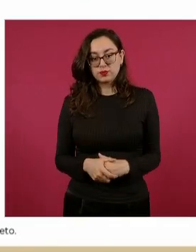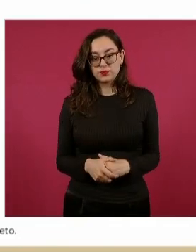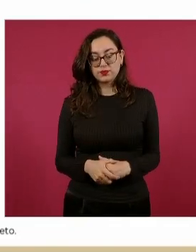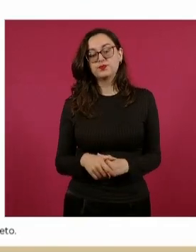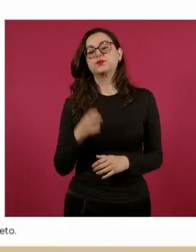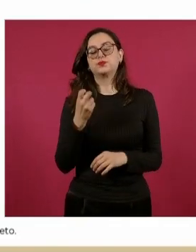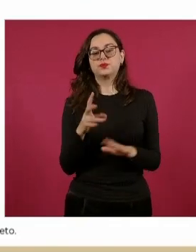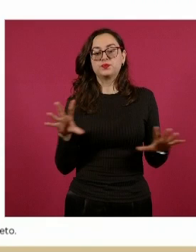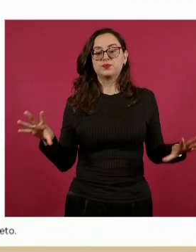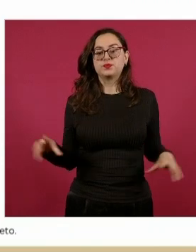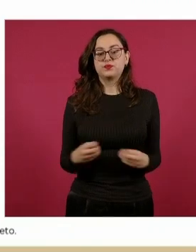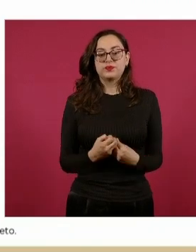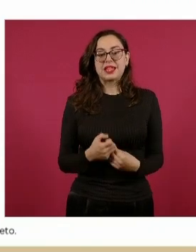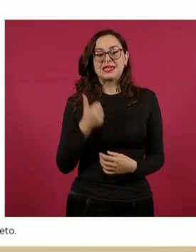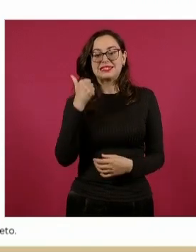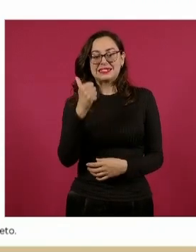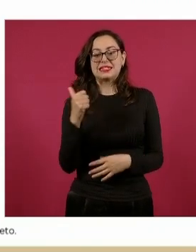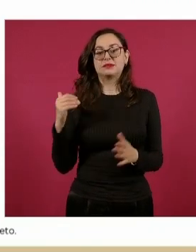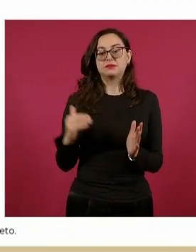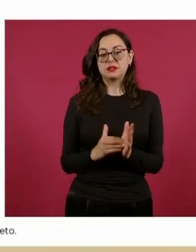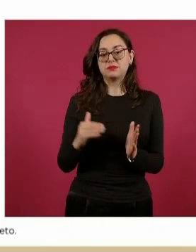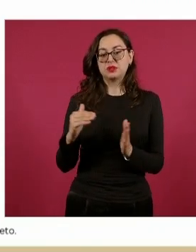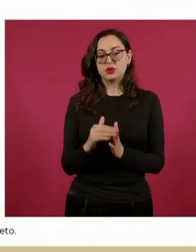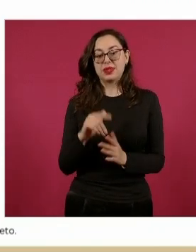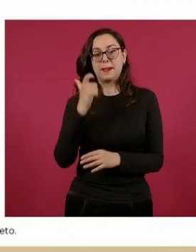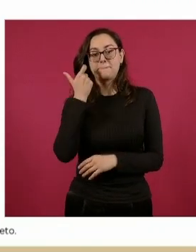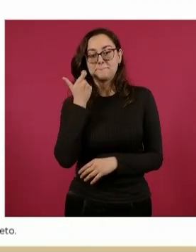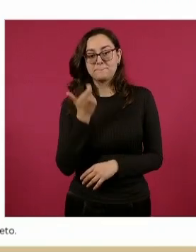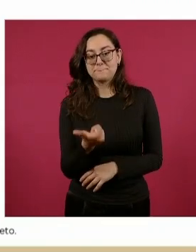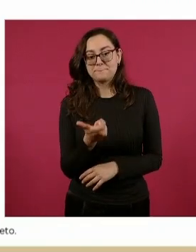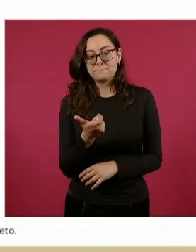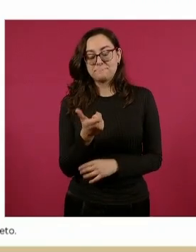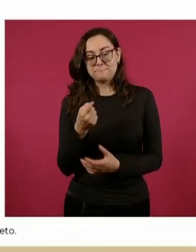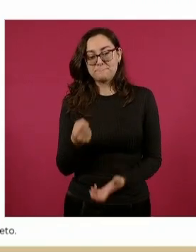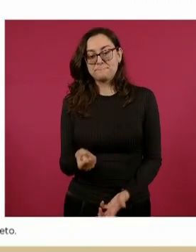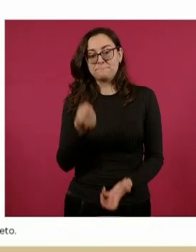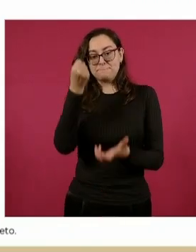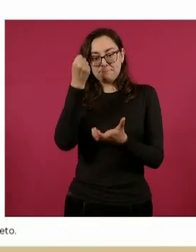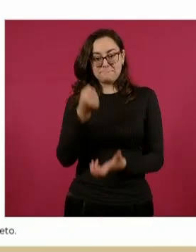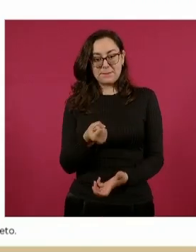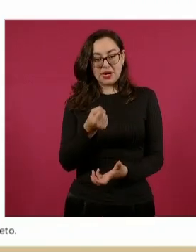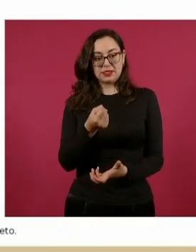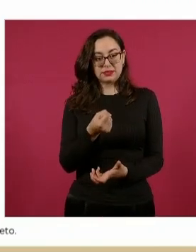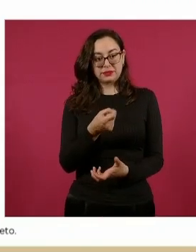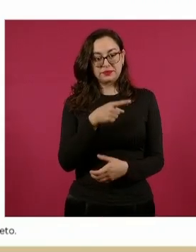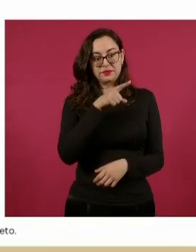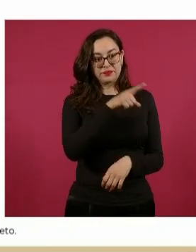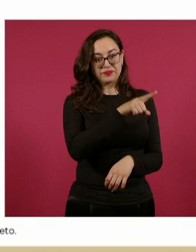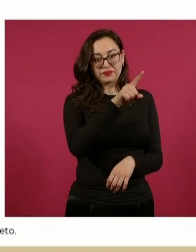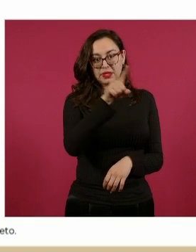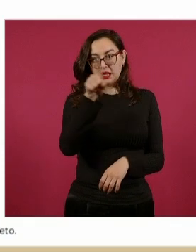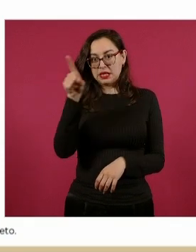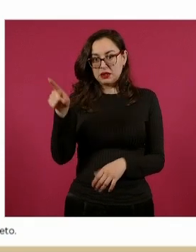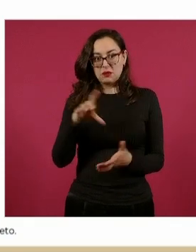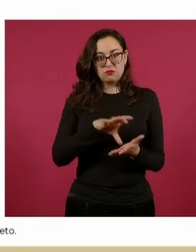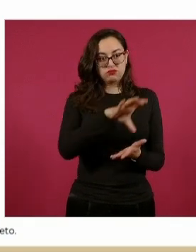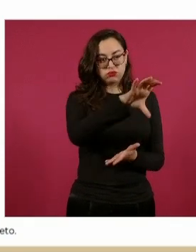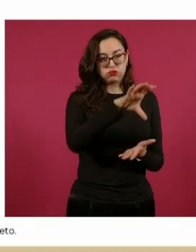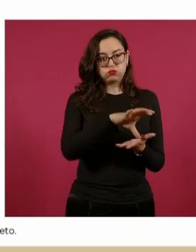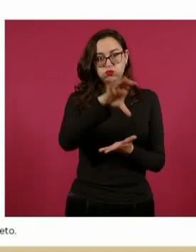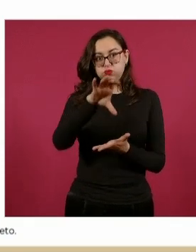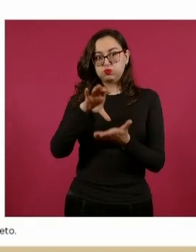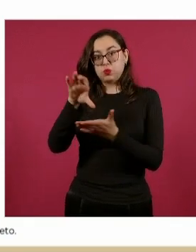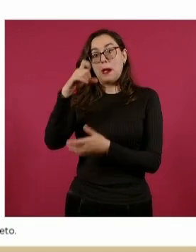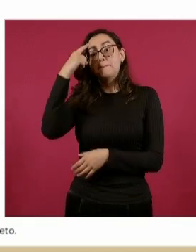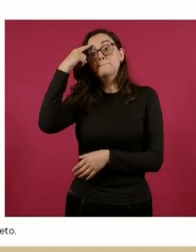son más de seis mil millones de pesos van a dar a las áreas de obras